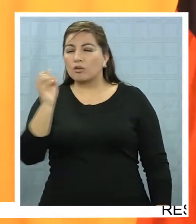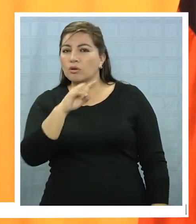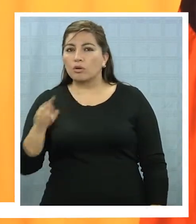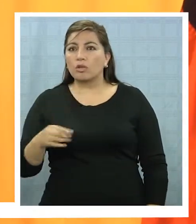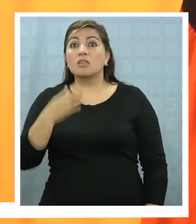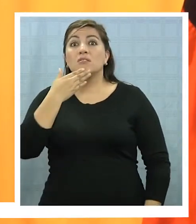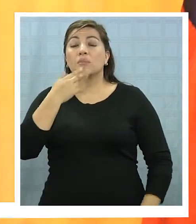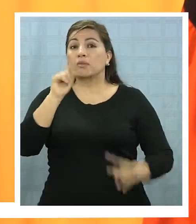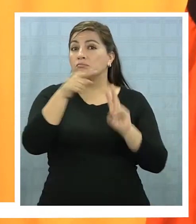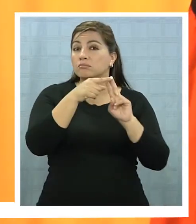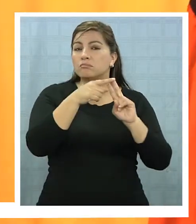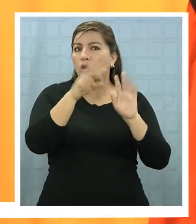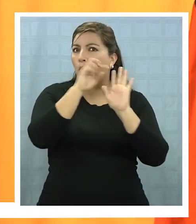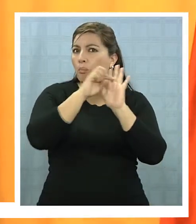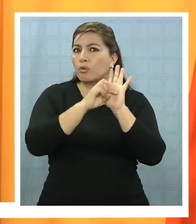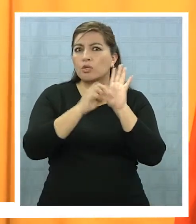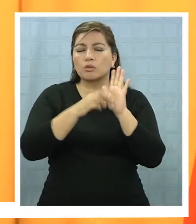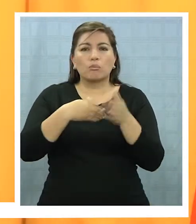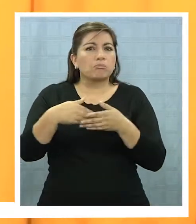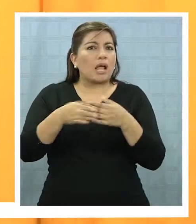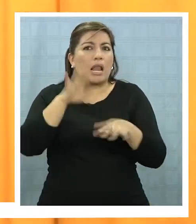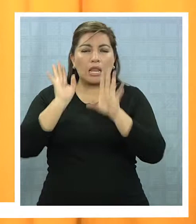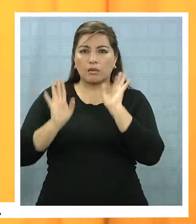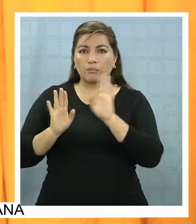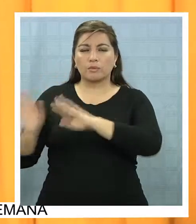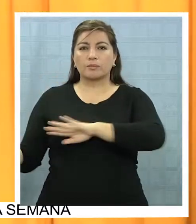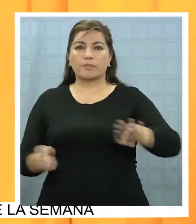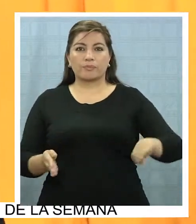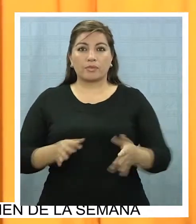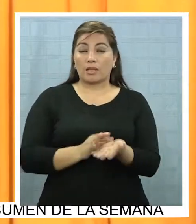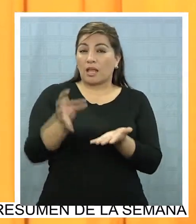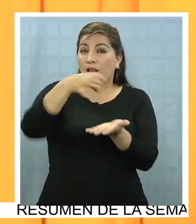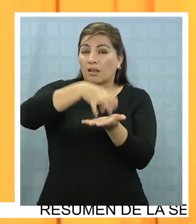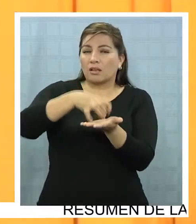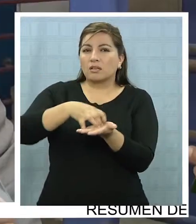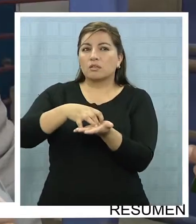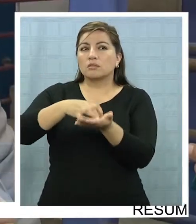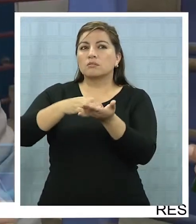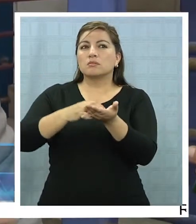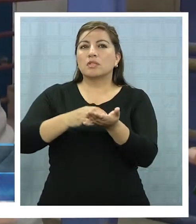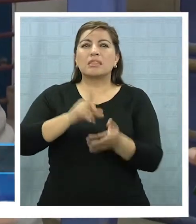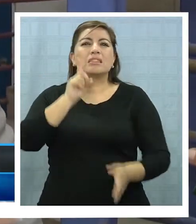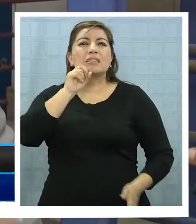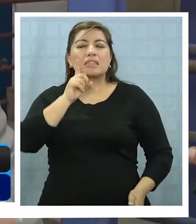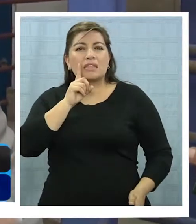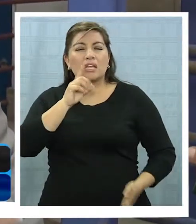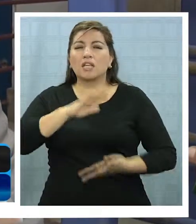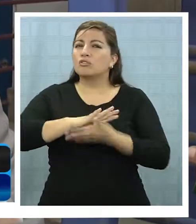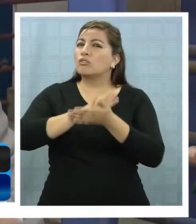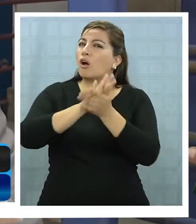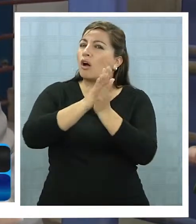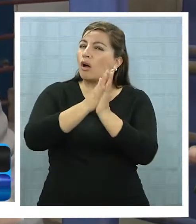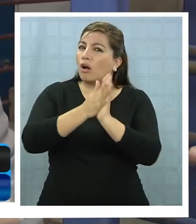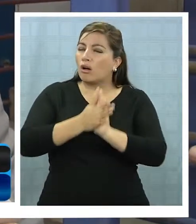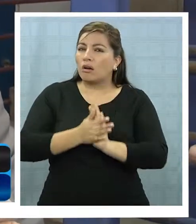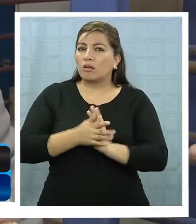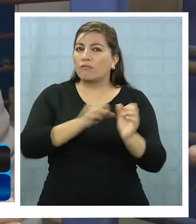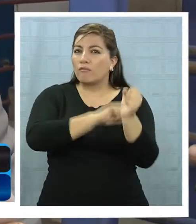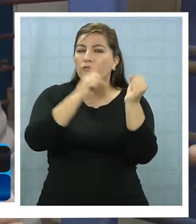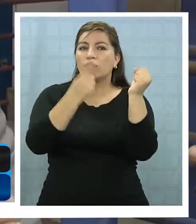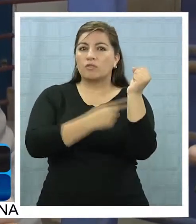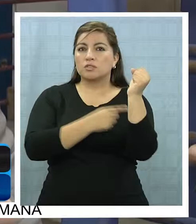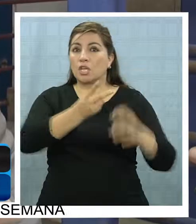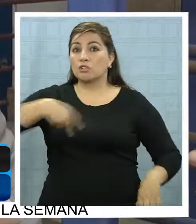proyecto que es un emprendimiento puro. Sin duda que la región presenta todas esas potencialidades, por lo tanto tiene la oportunidad, creemos nosotros,